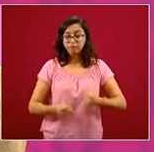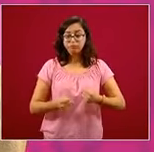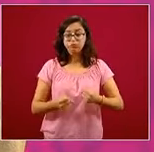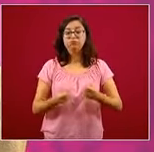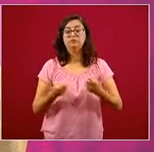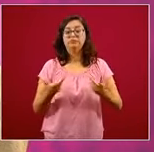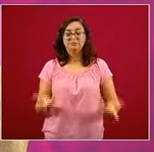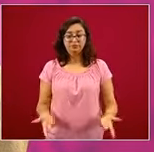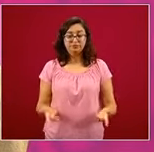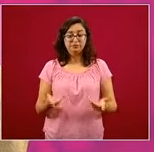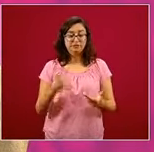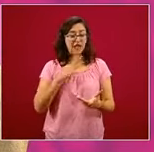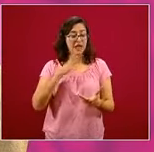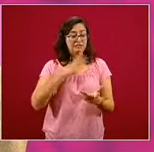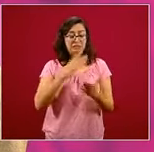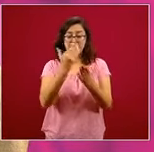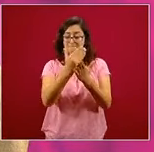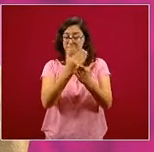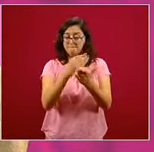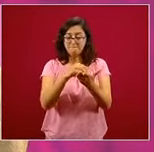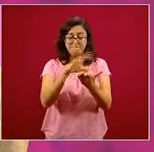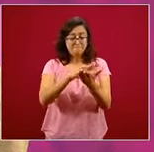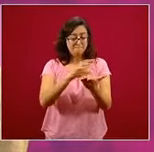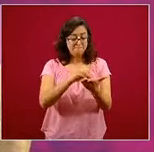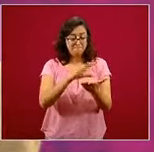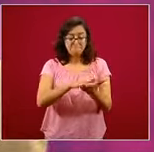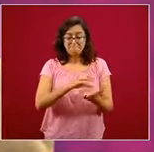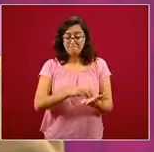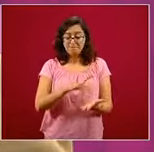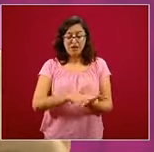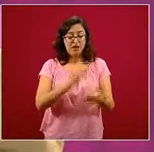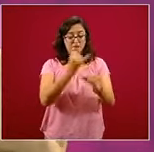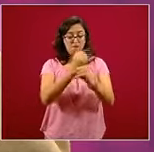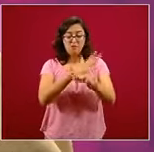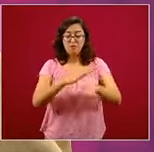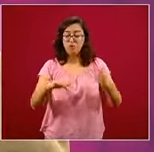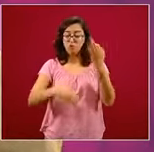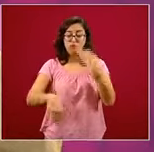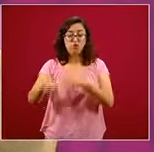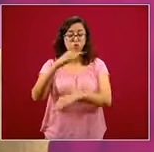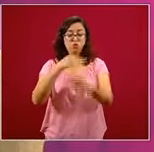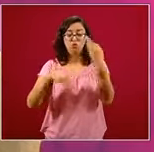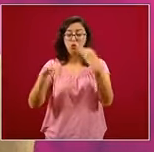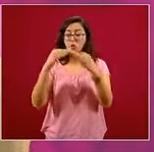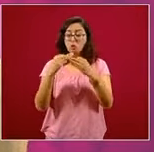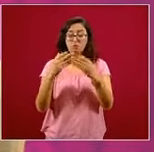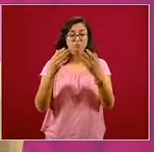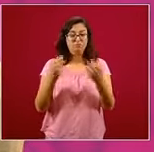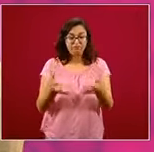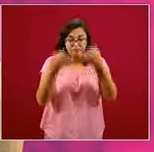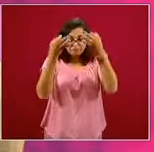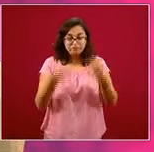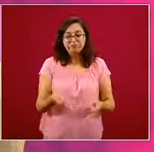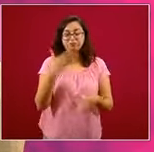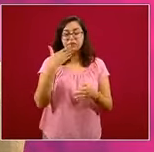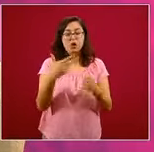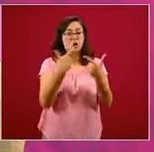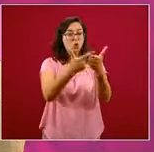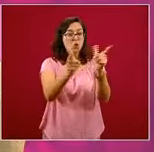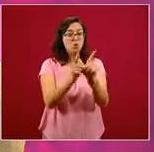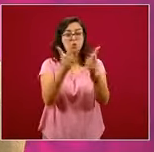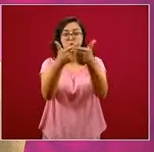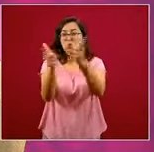existen todos los fundamentos teóricos, técnicos, científicos, revisados por distintos grupos